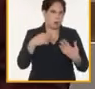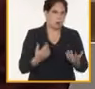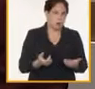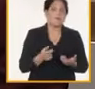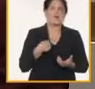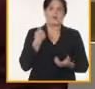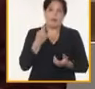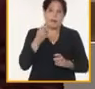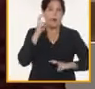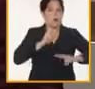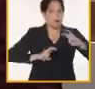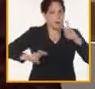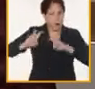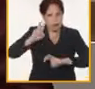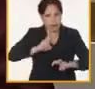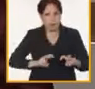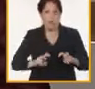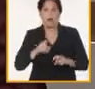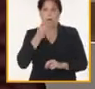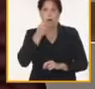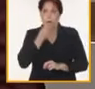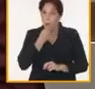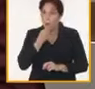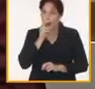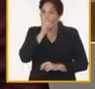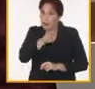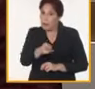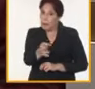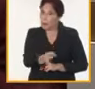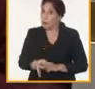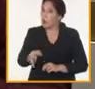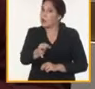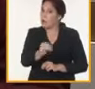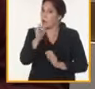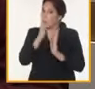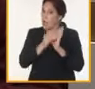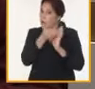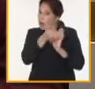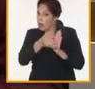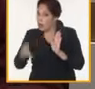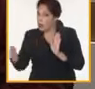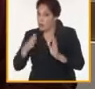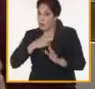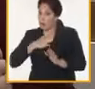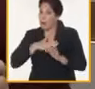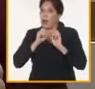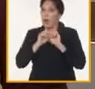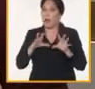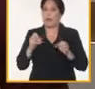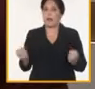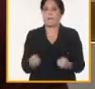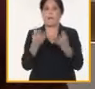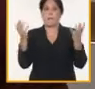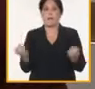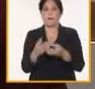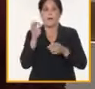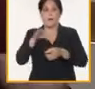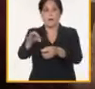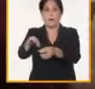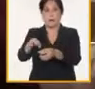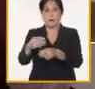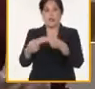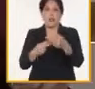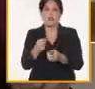que seguir revisando cuánto más podemos hacer en este segundo semestre a partir de la propia campaña de primavera en la que nos encontramos